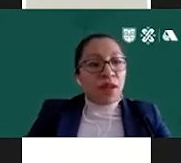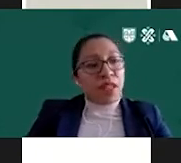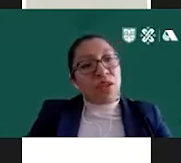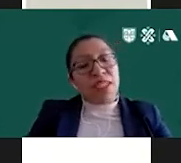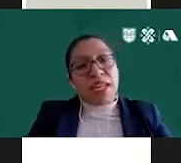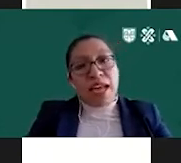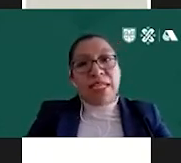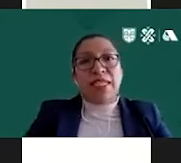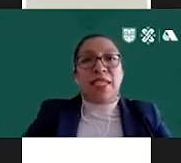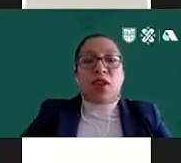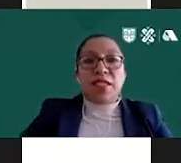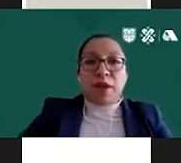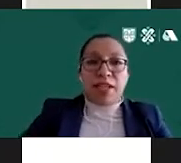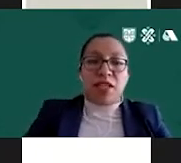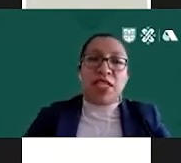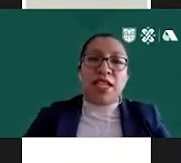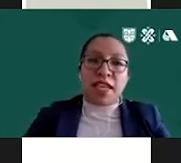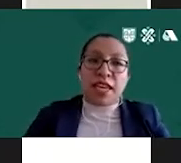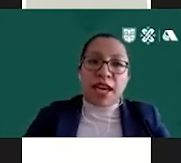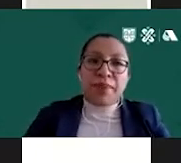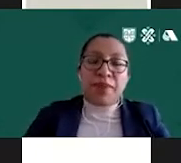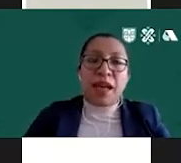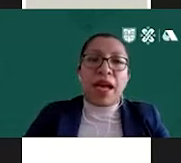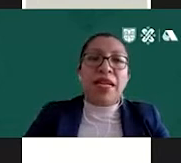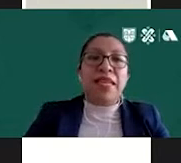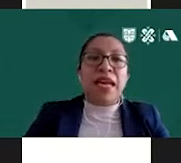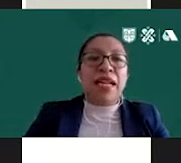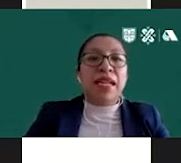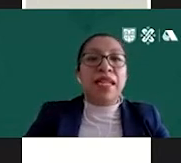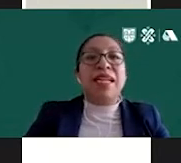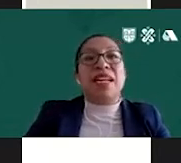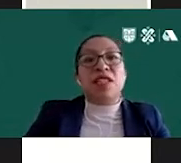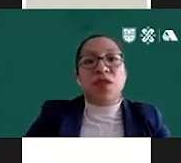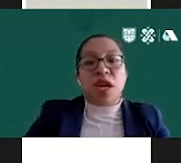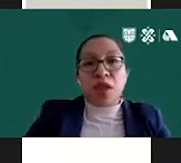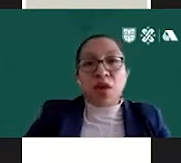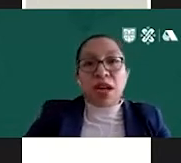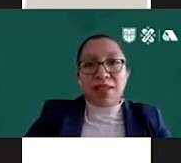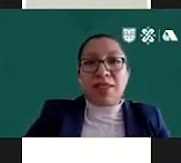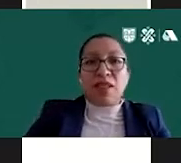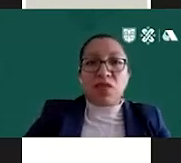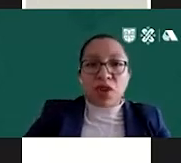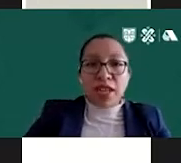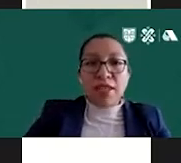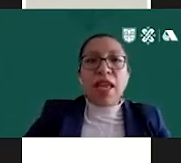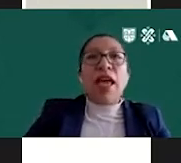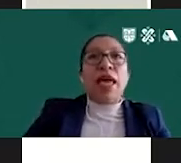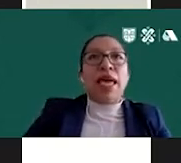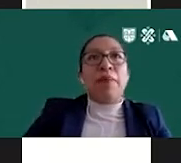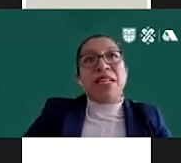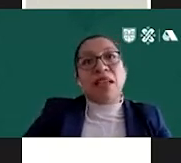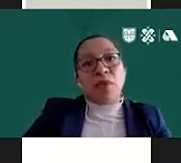Derivado de todo este análisis, de toda esta planeación estratégica, se han reclasificado a las instituciones